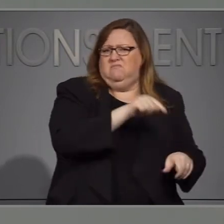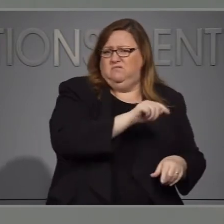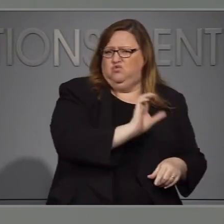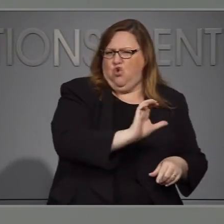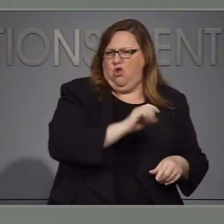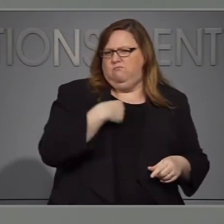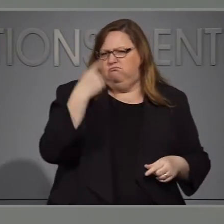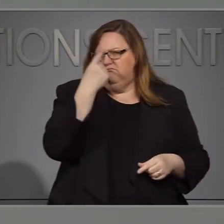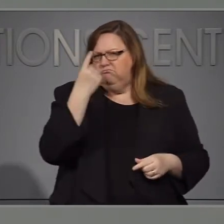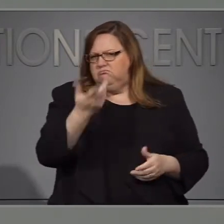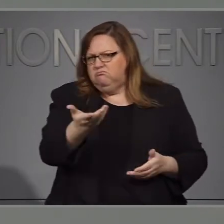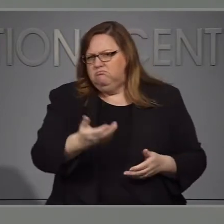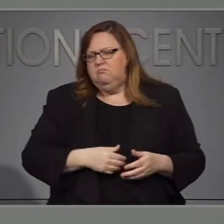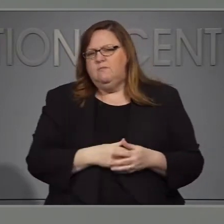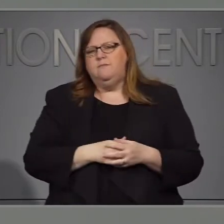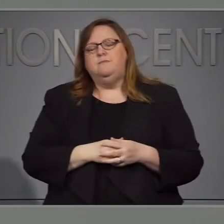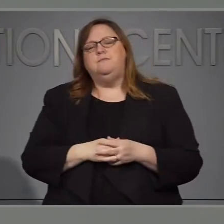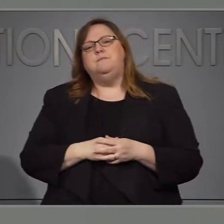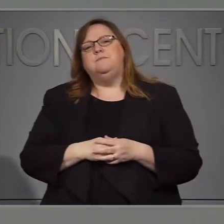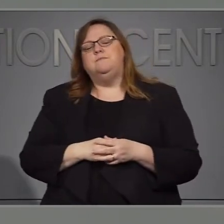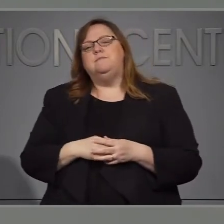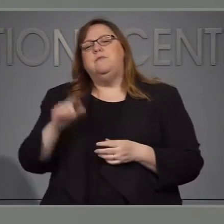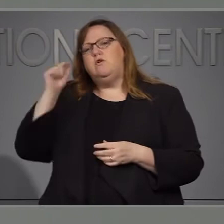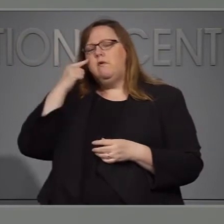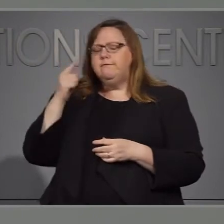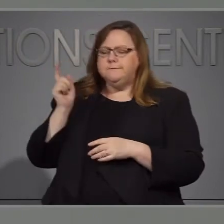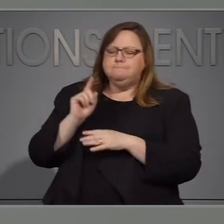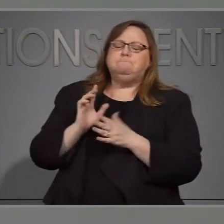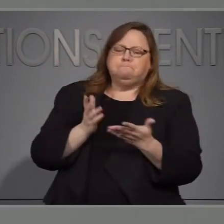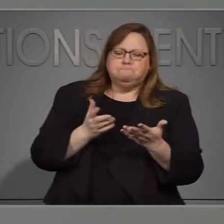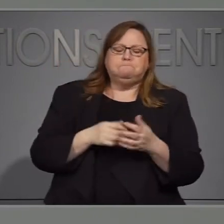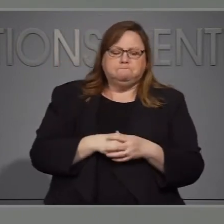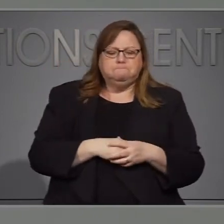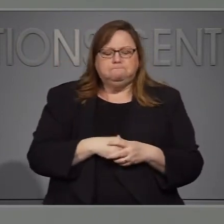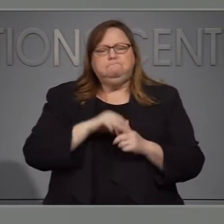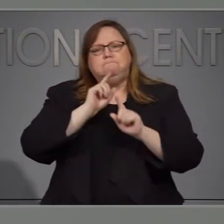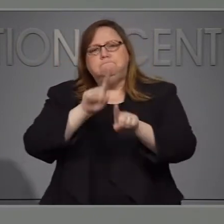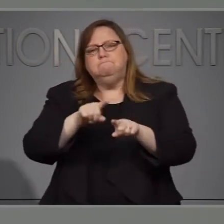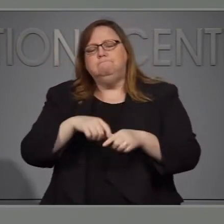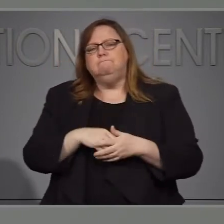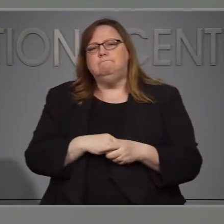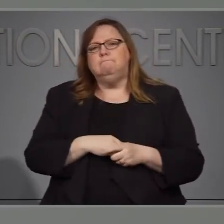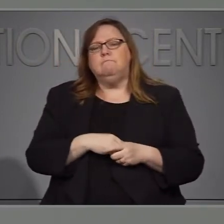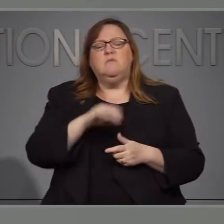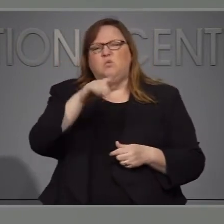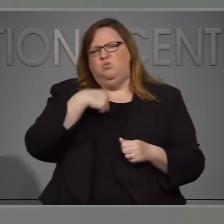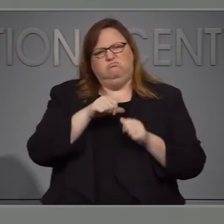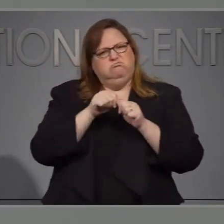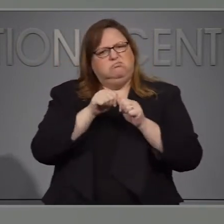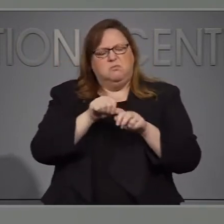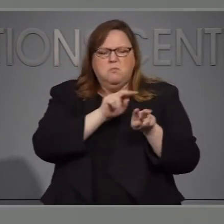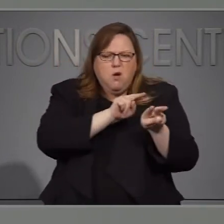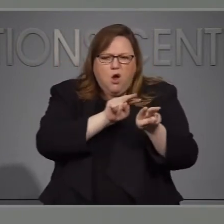alcohol para reducir la propagación respuesta seguimos monitoreando las tendencias y los datos.